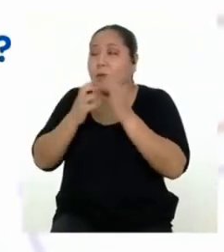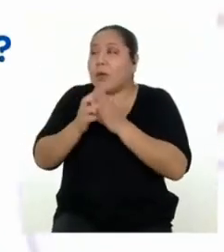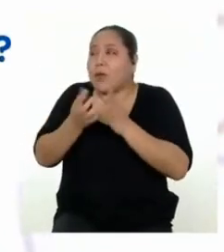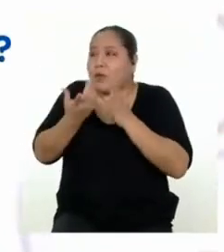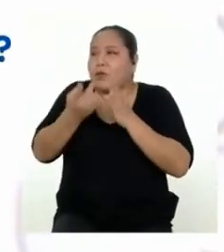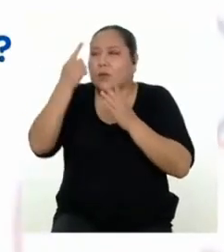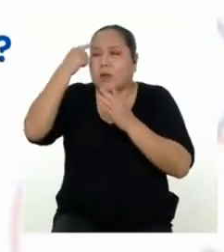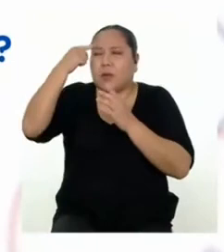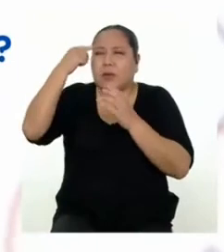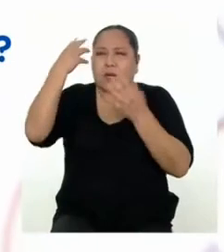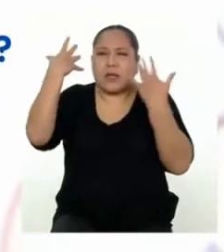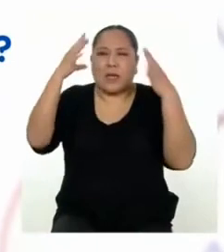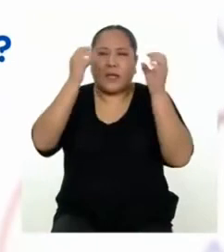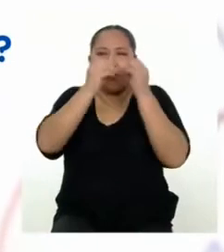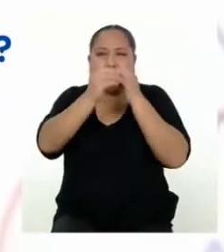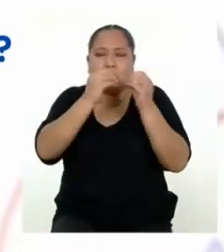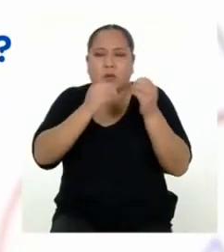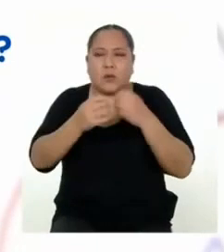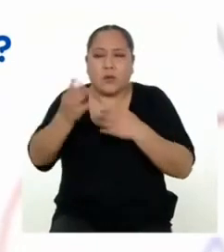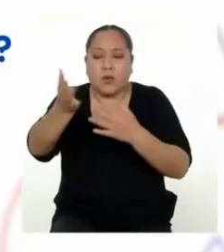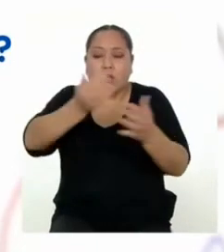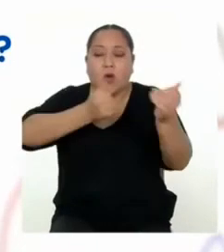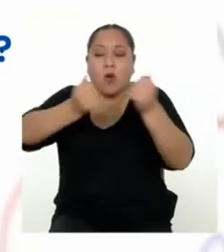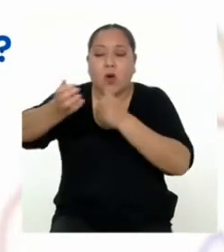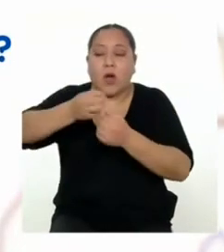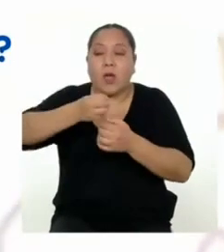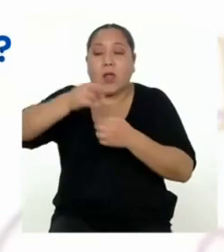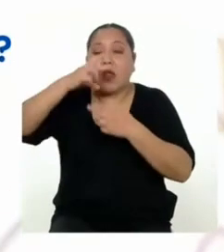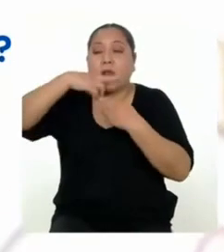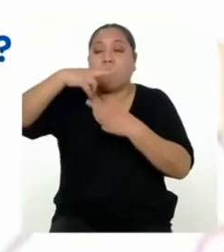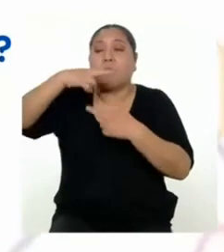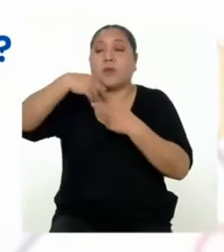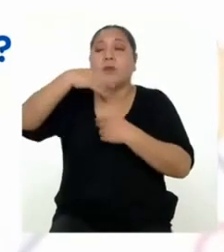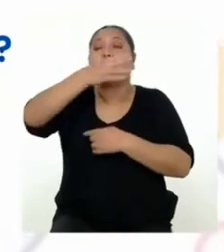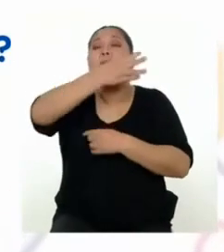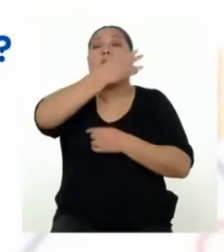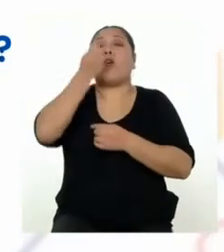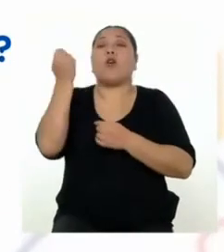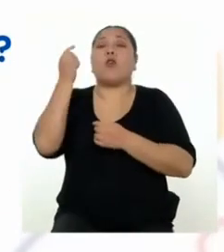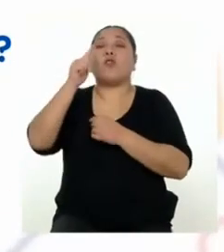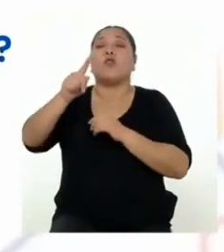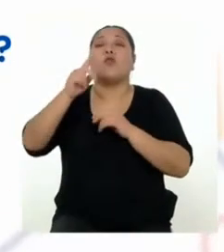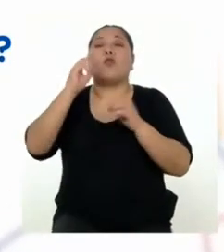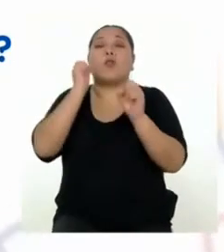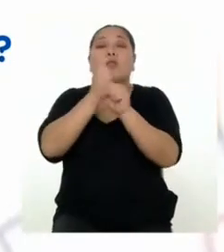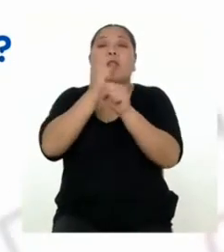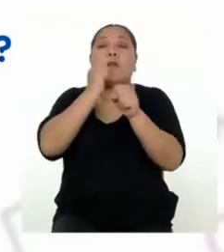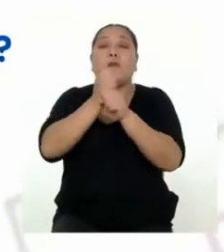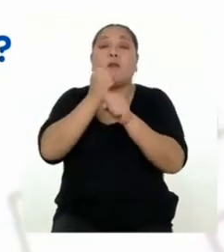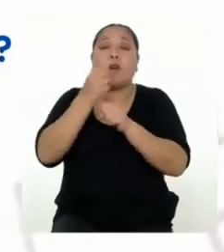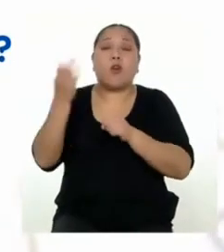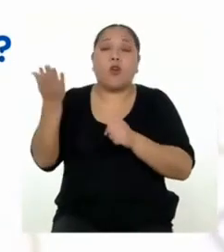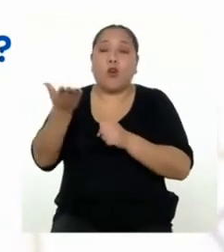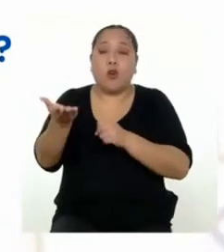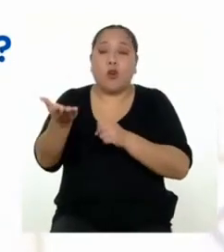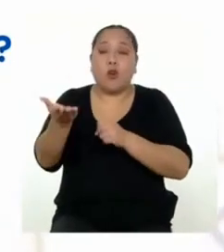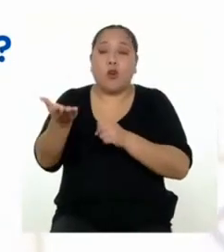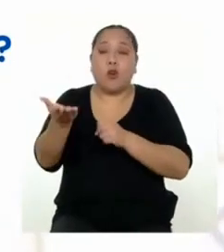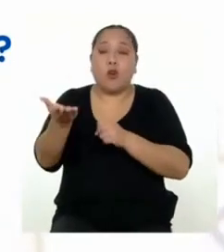pueden realizar? Recoge las respuestas y mejora tu trabajo a partir de ellas.